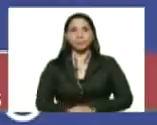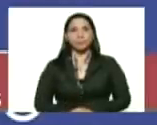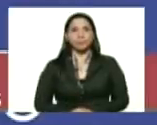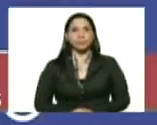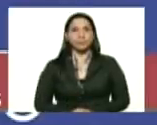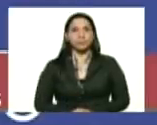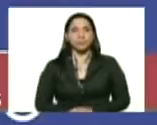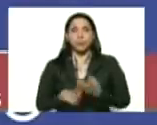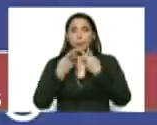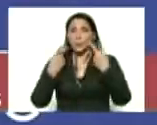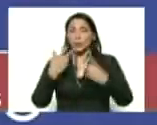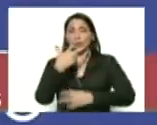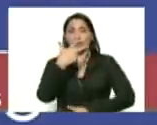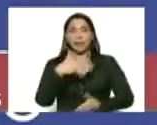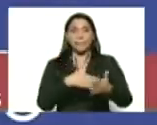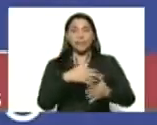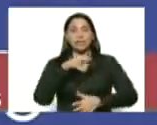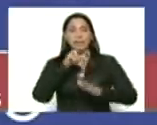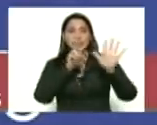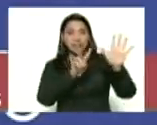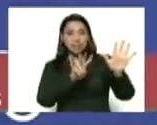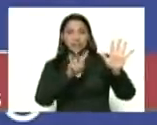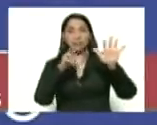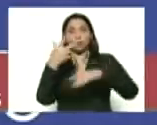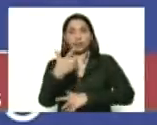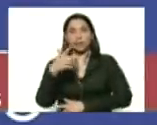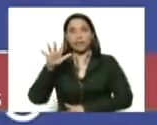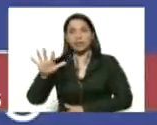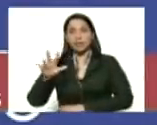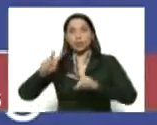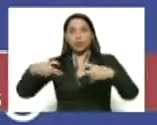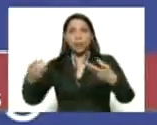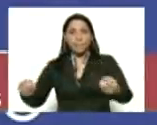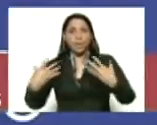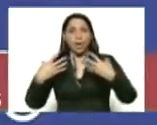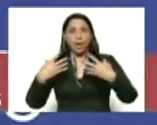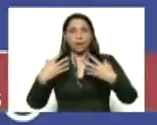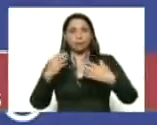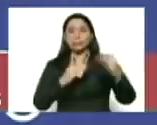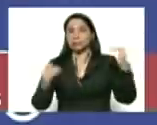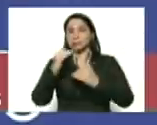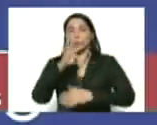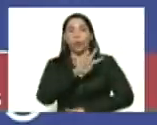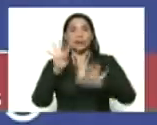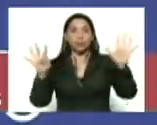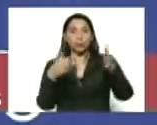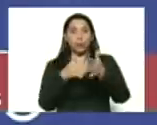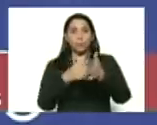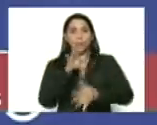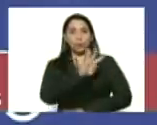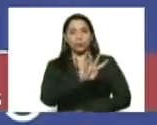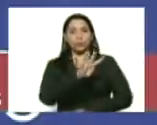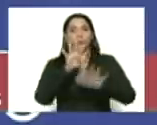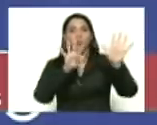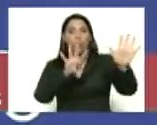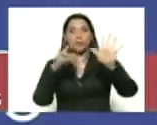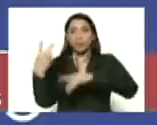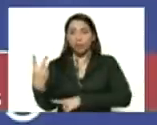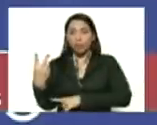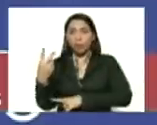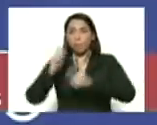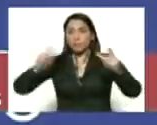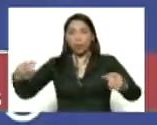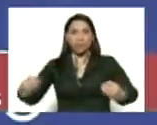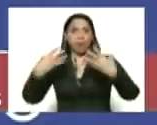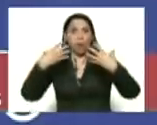Declara 3.735 nuevos casos. Para llegar a 49.492 casos. Oído.